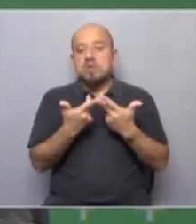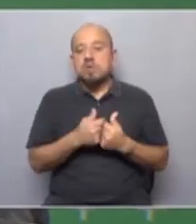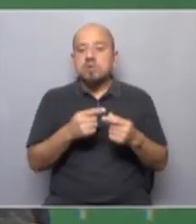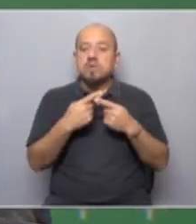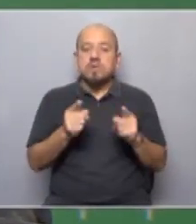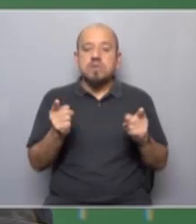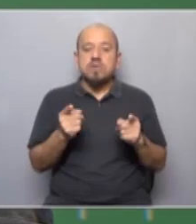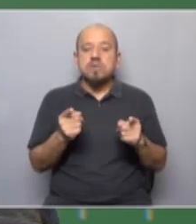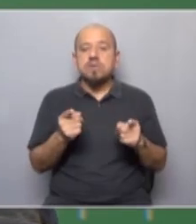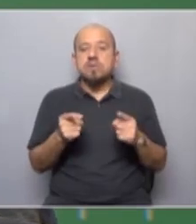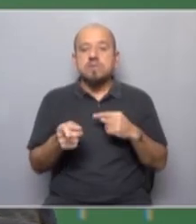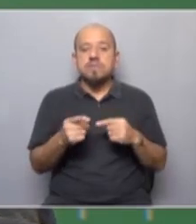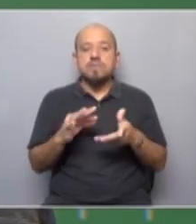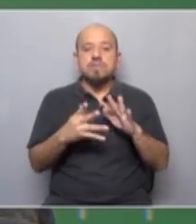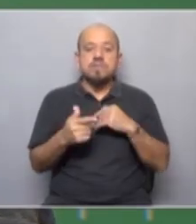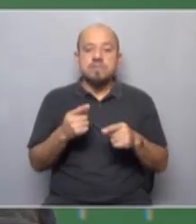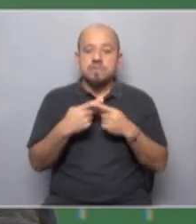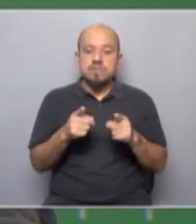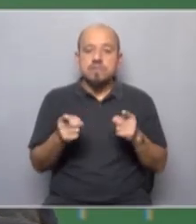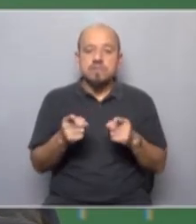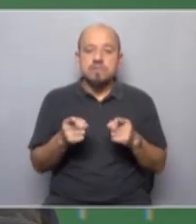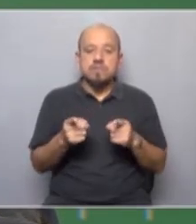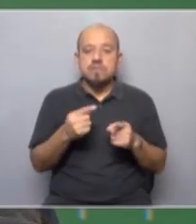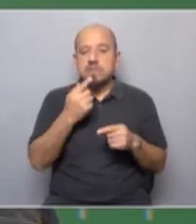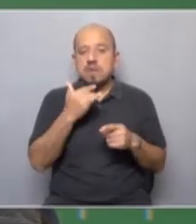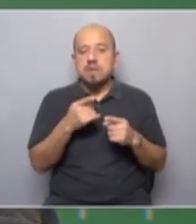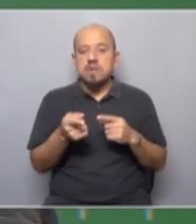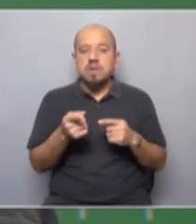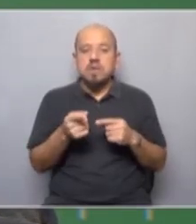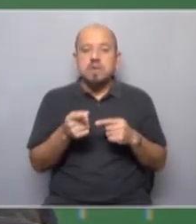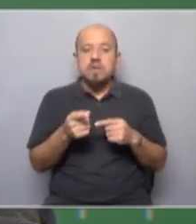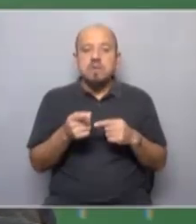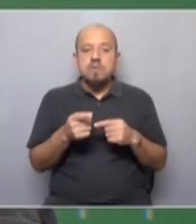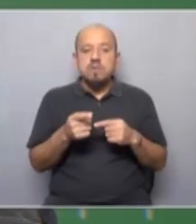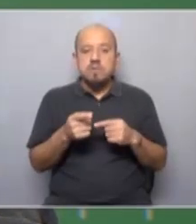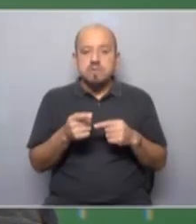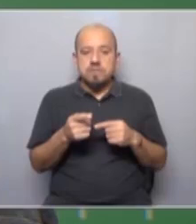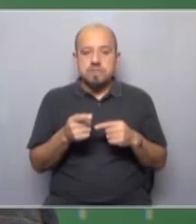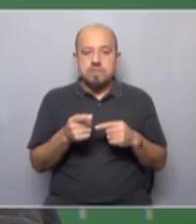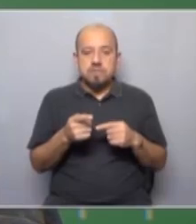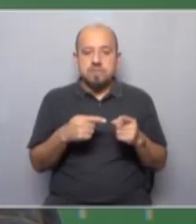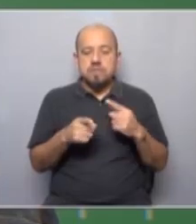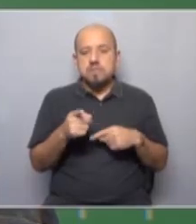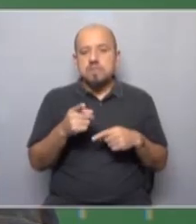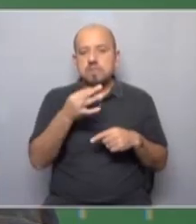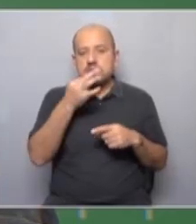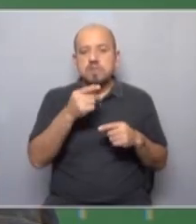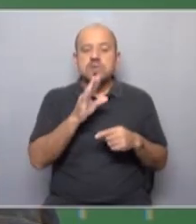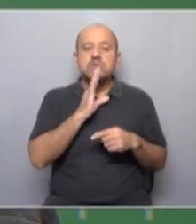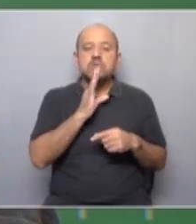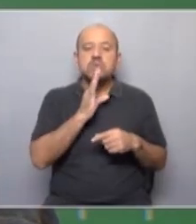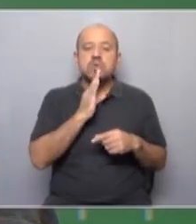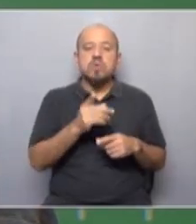distintas eso supone formas de acción distintas ejemplos lo decía recién un poco Robinson pensando en Estados Unidos